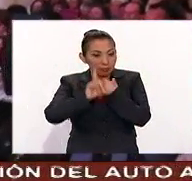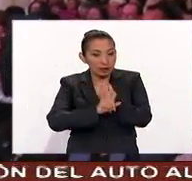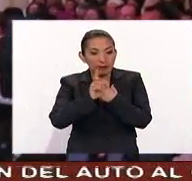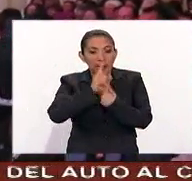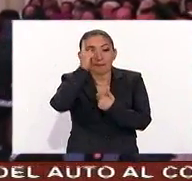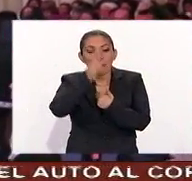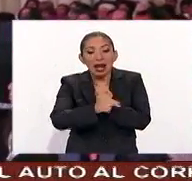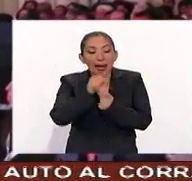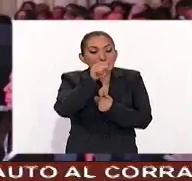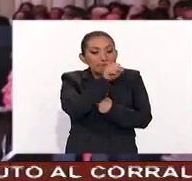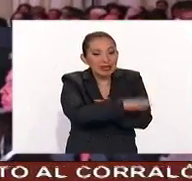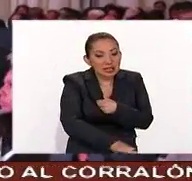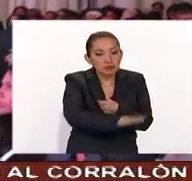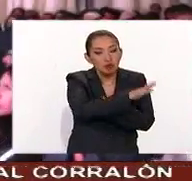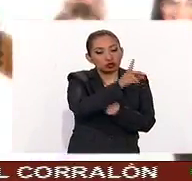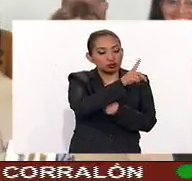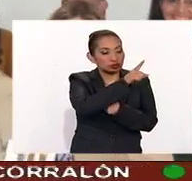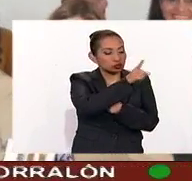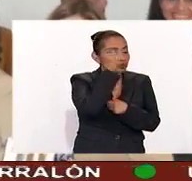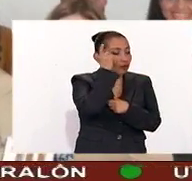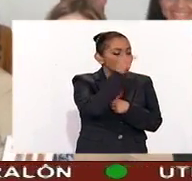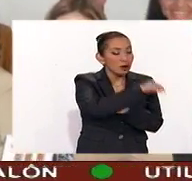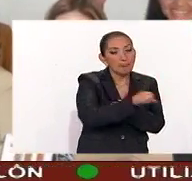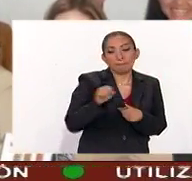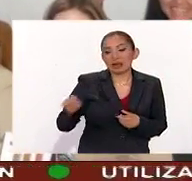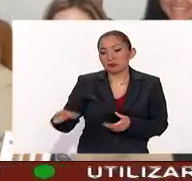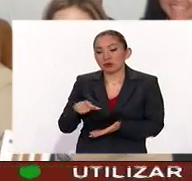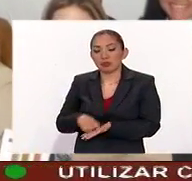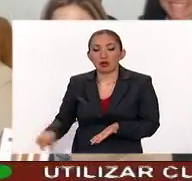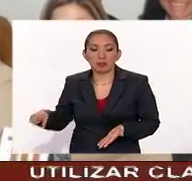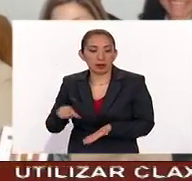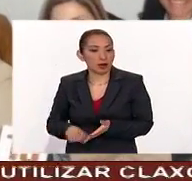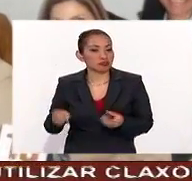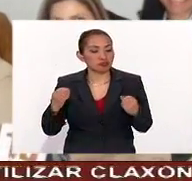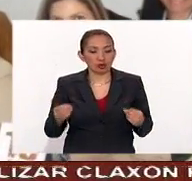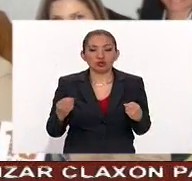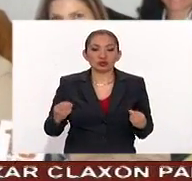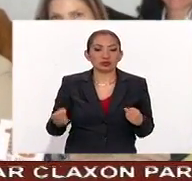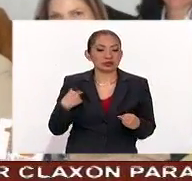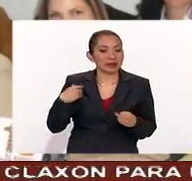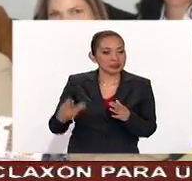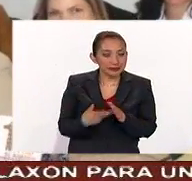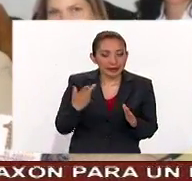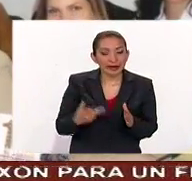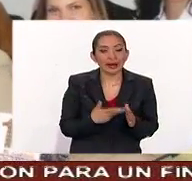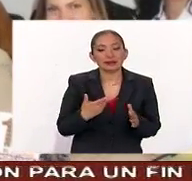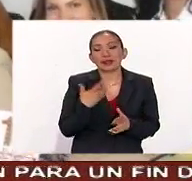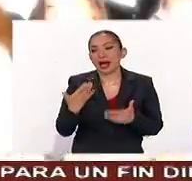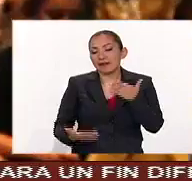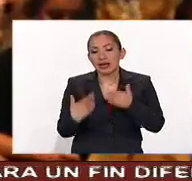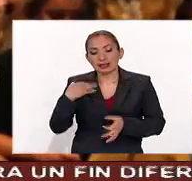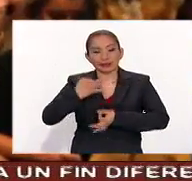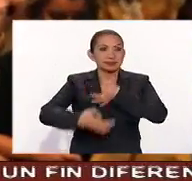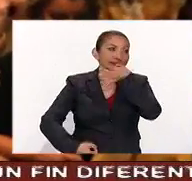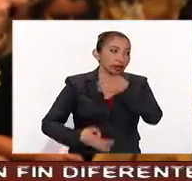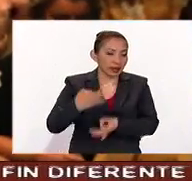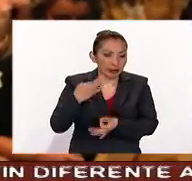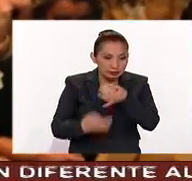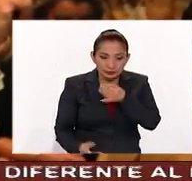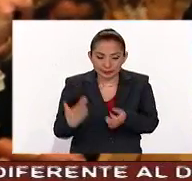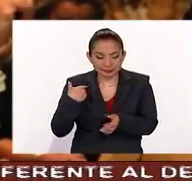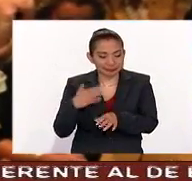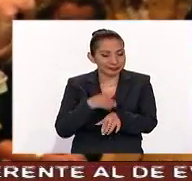para los mismos propietarios y los mismos compradores. Muchos de estos casos terminan a veces en los tribunales